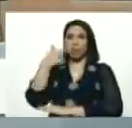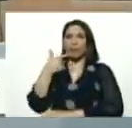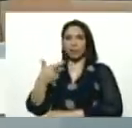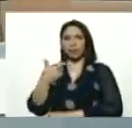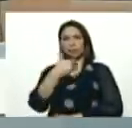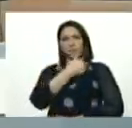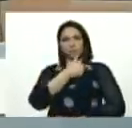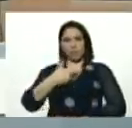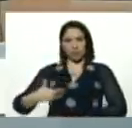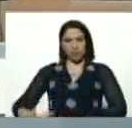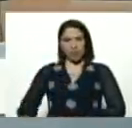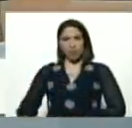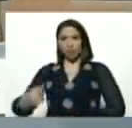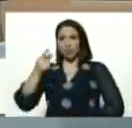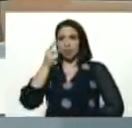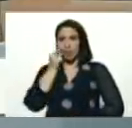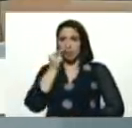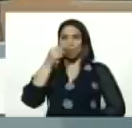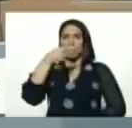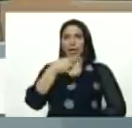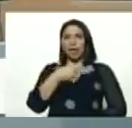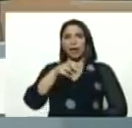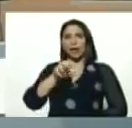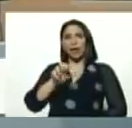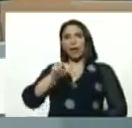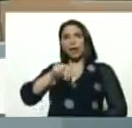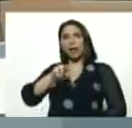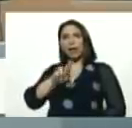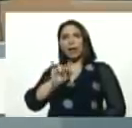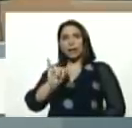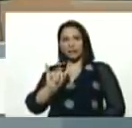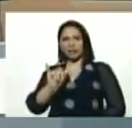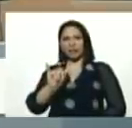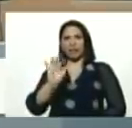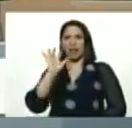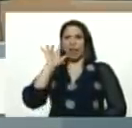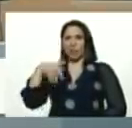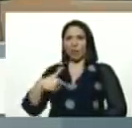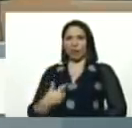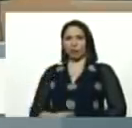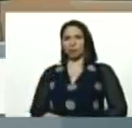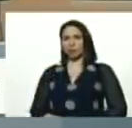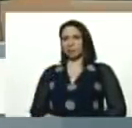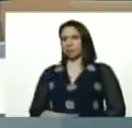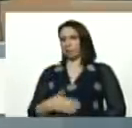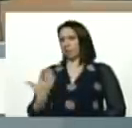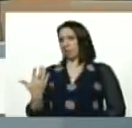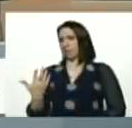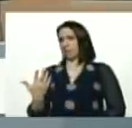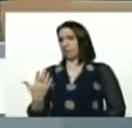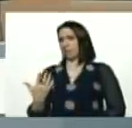presidente, señor Henry Ramos, Ramos Aluc, Náhuara, ya se pone la boca a uno,